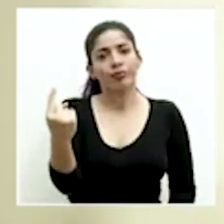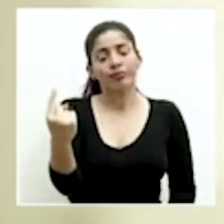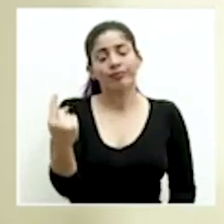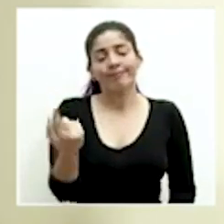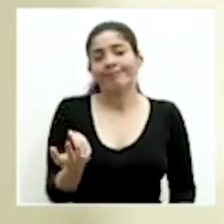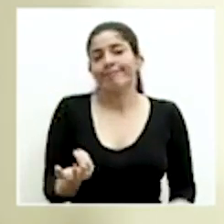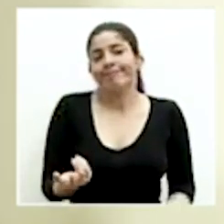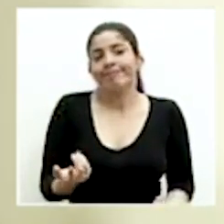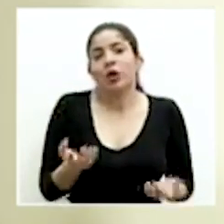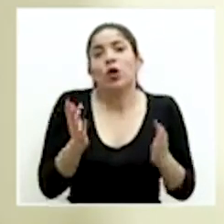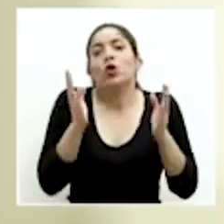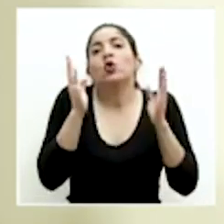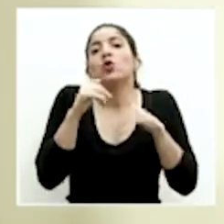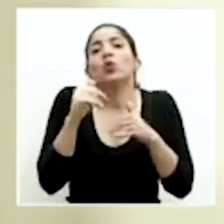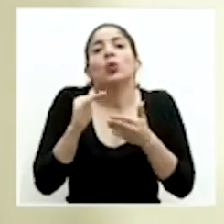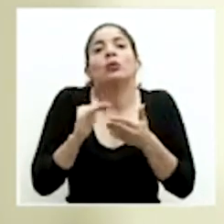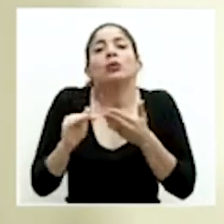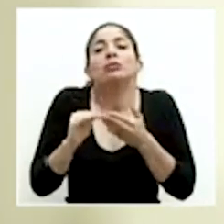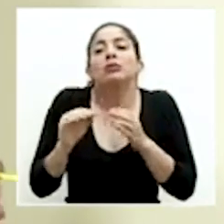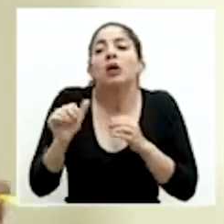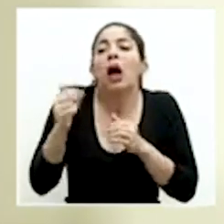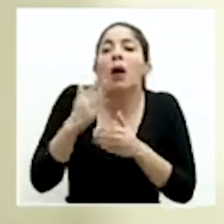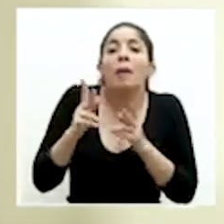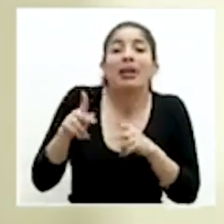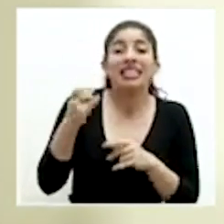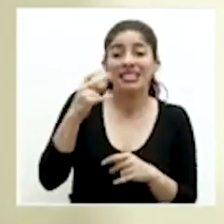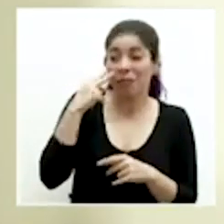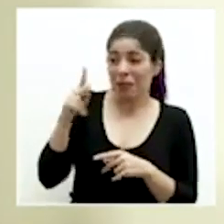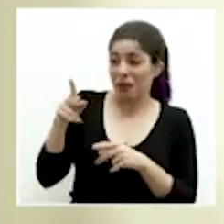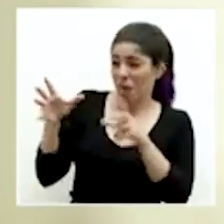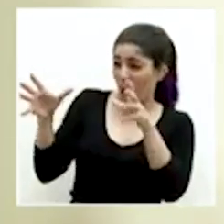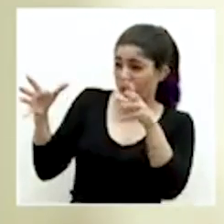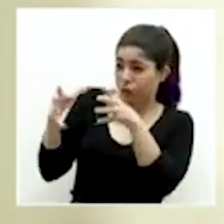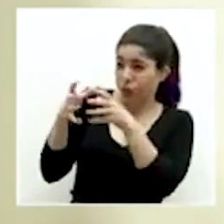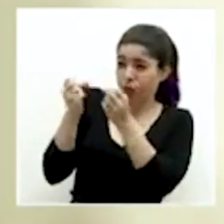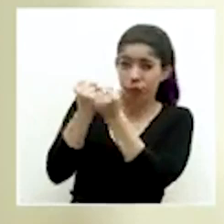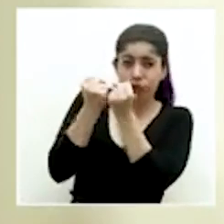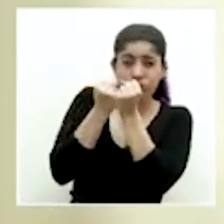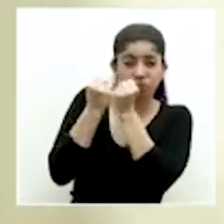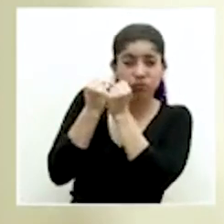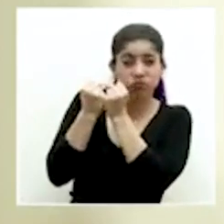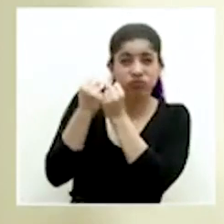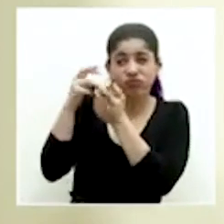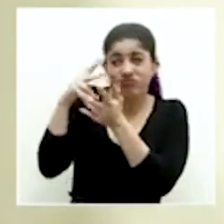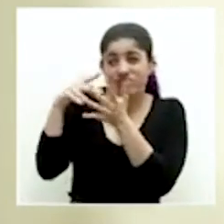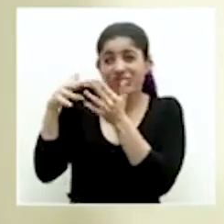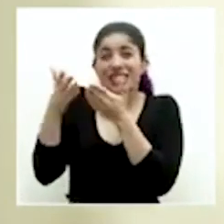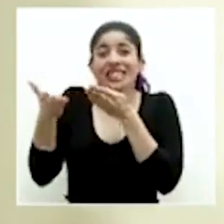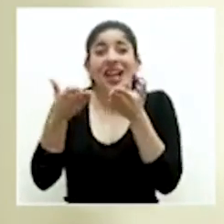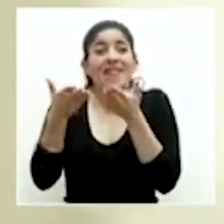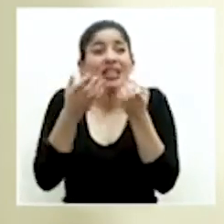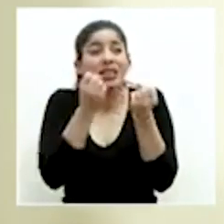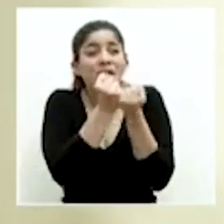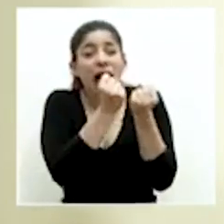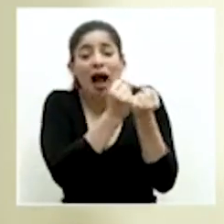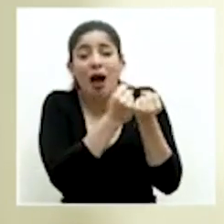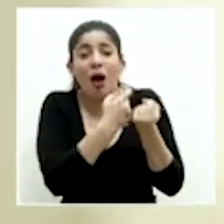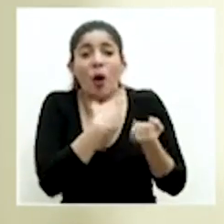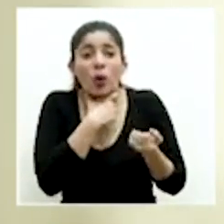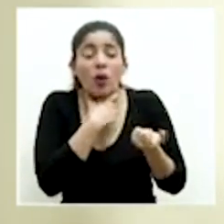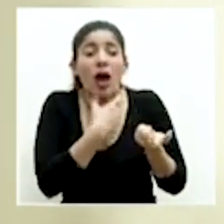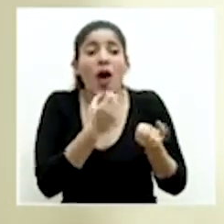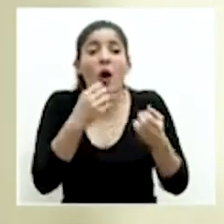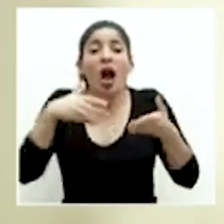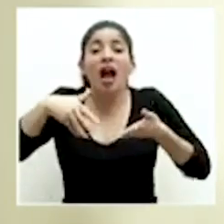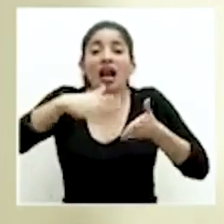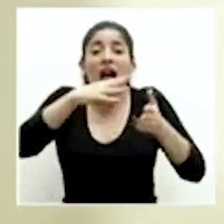no hay ninguna excepción si vemos que la gente se aglutina se conglomera están saturando servicios en